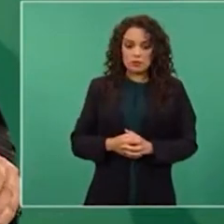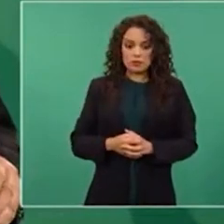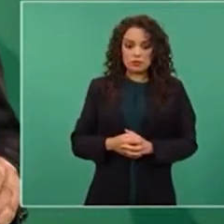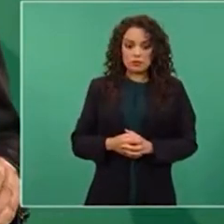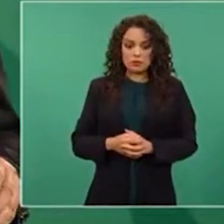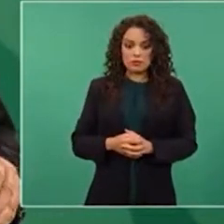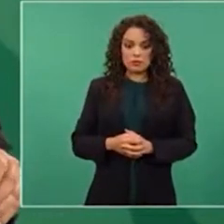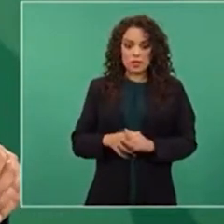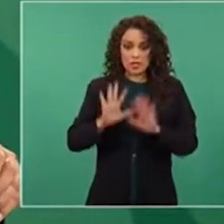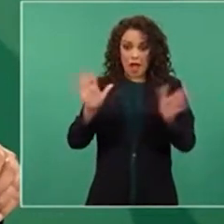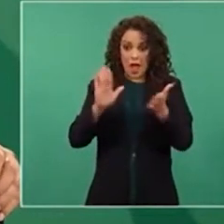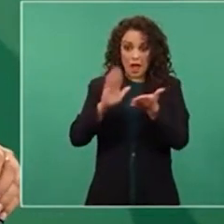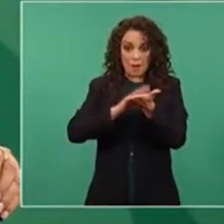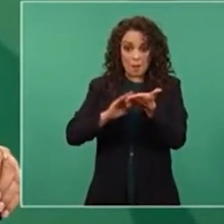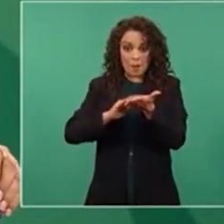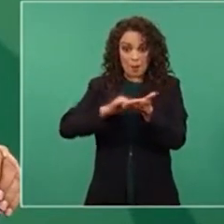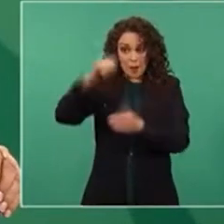cero.